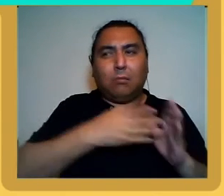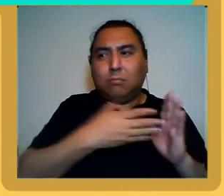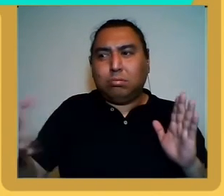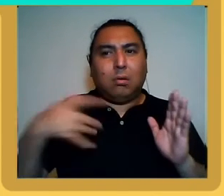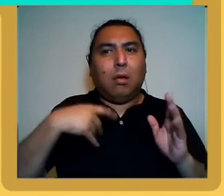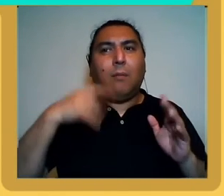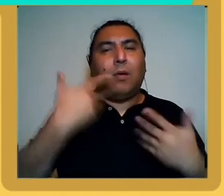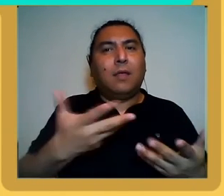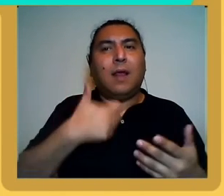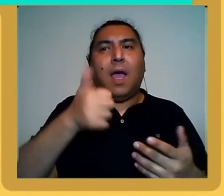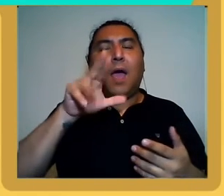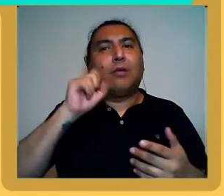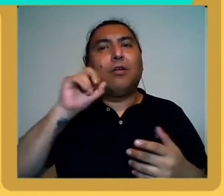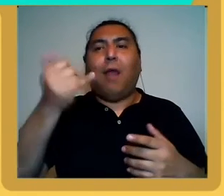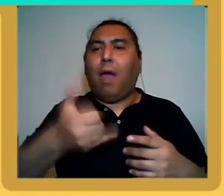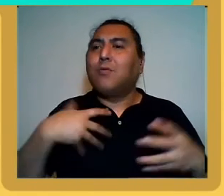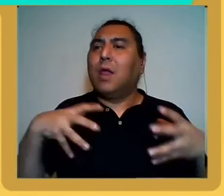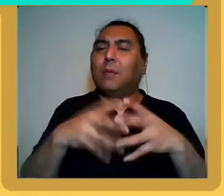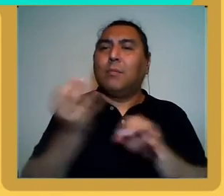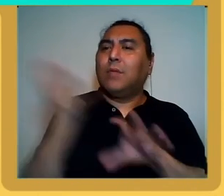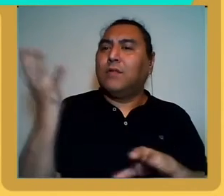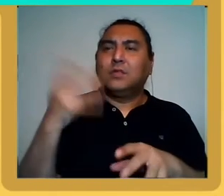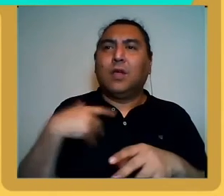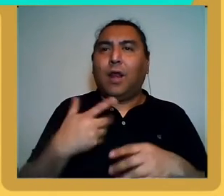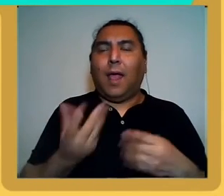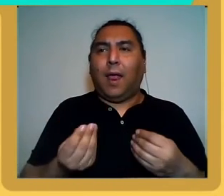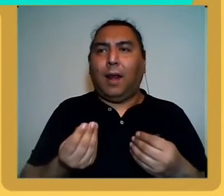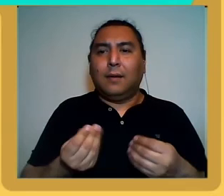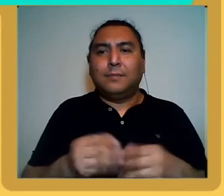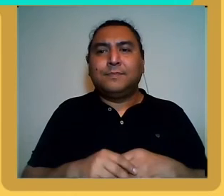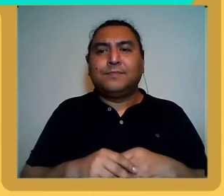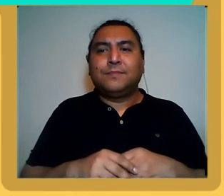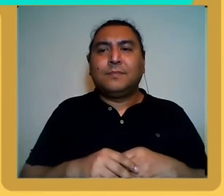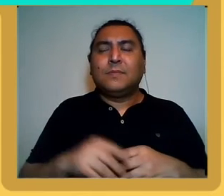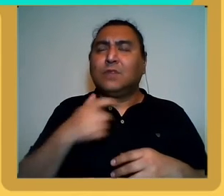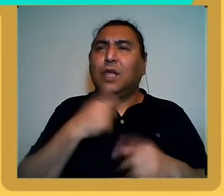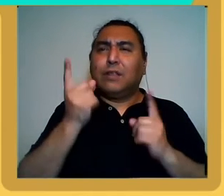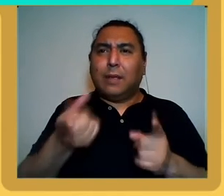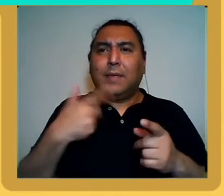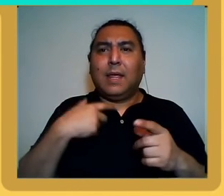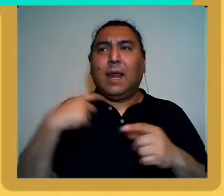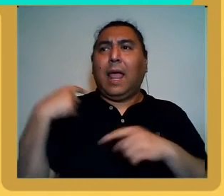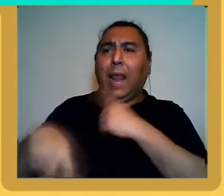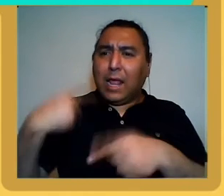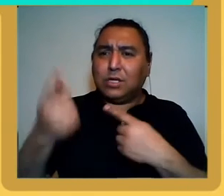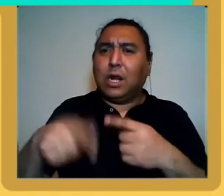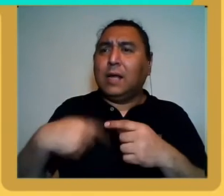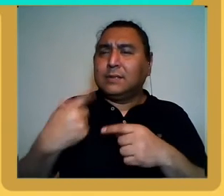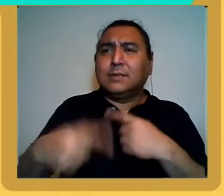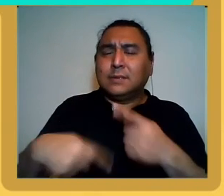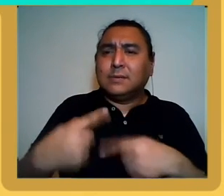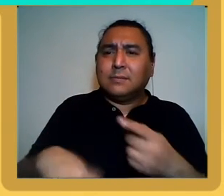donde ponerse la camiseta fue parte de eso, y yo quiero transmitir a las generaciones que sigan ese